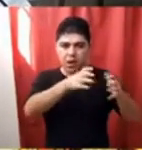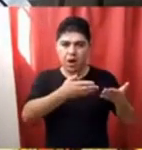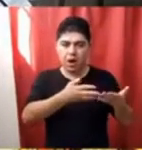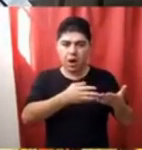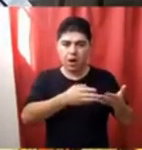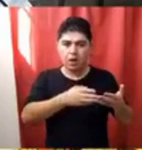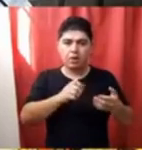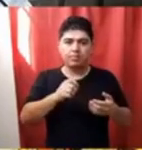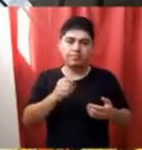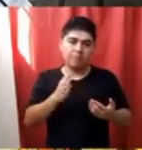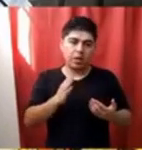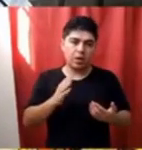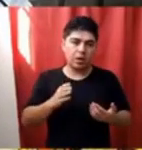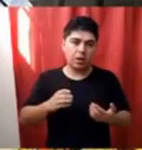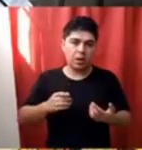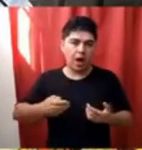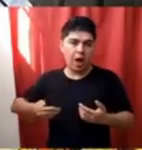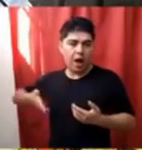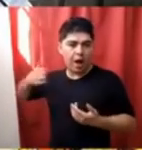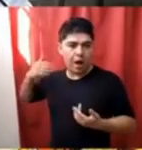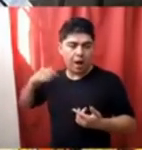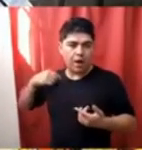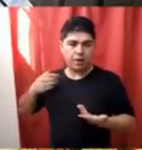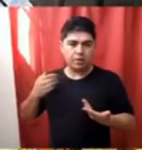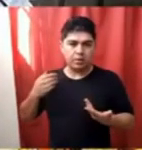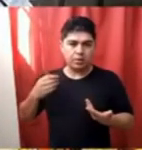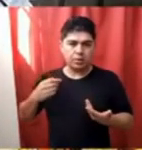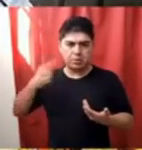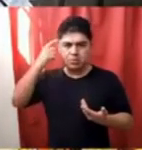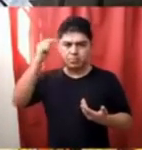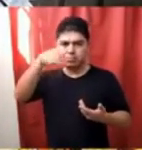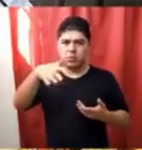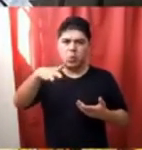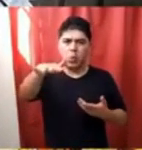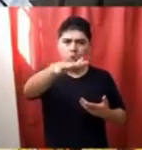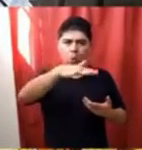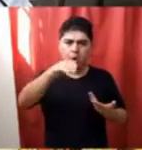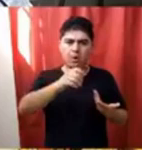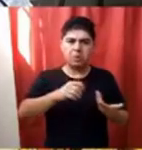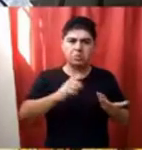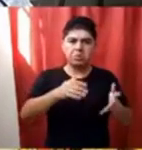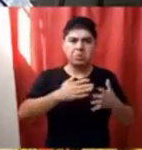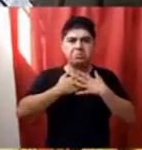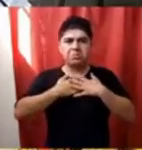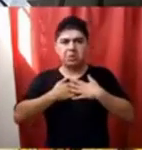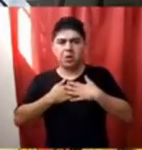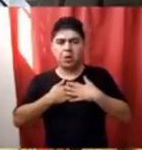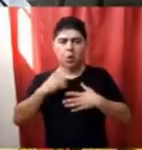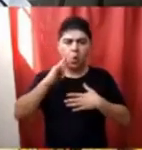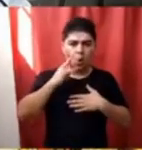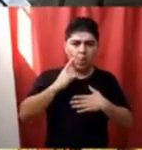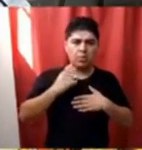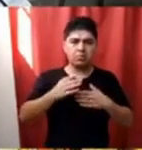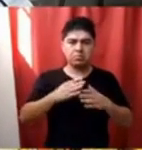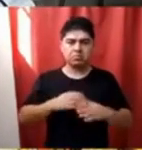paso, ya no es lo que antiguamente se creía que era un lugar de descanso, de fin de semana, un lugar